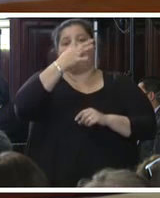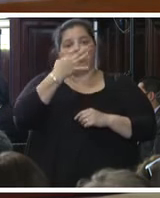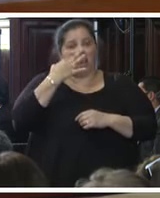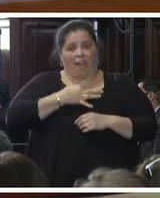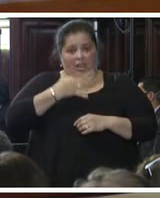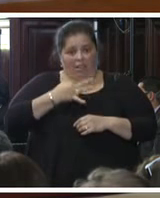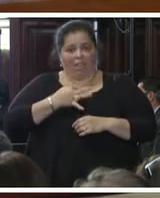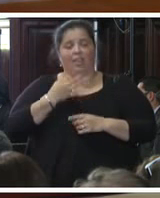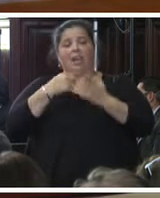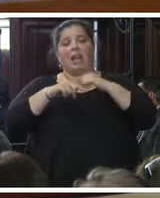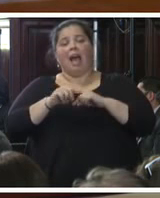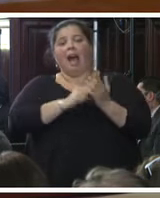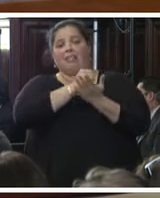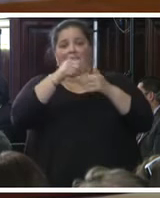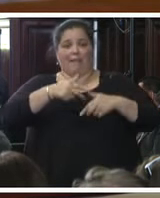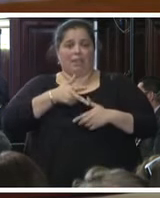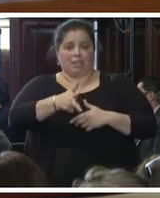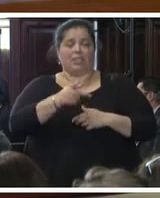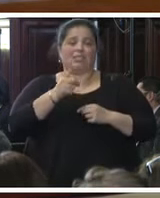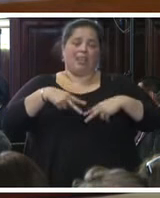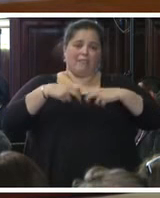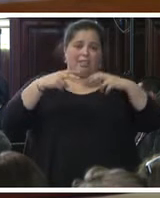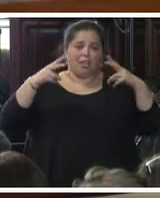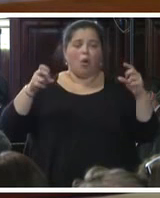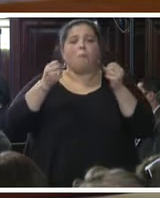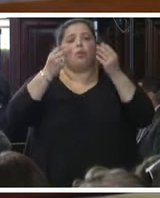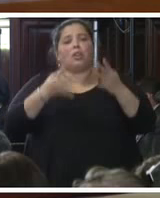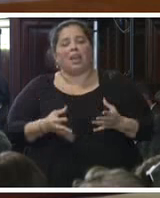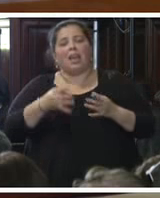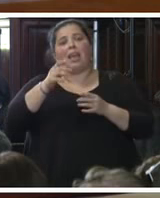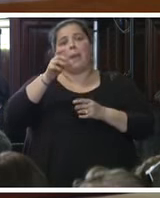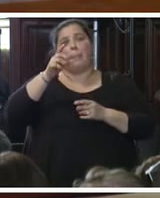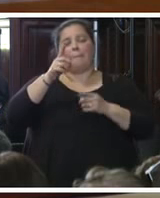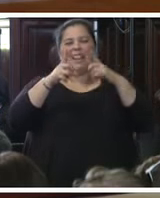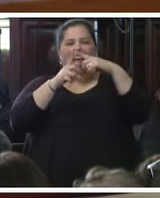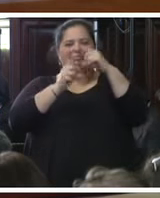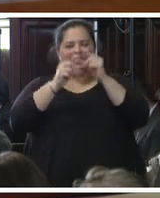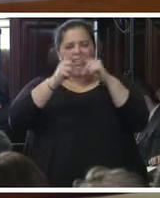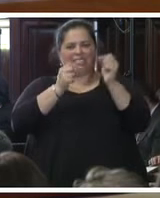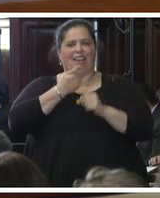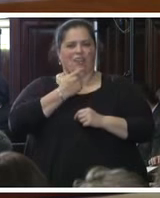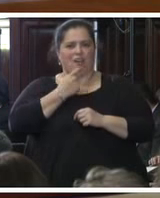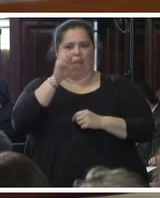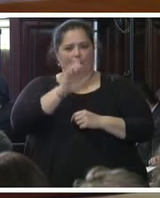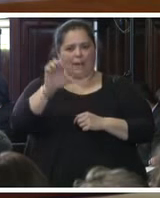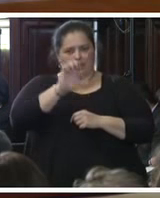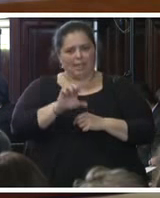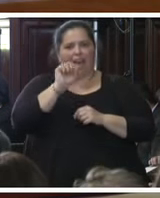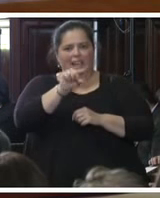fecha, sin embargo, se haya investigado por qué los directivos de la empresa de la Estrella Roja falsearon información. O bien,